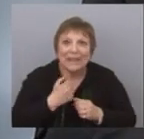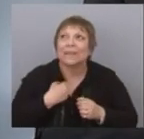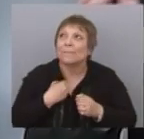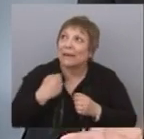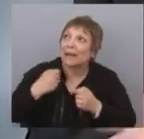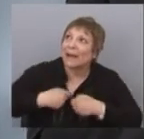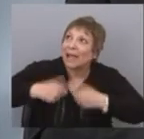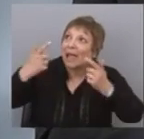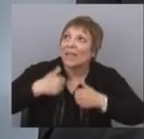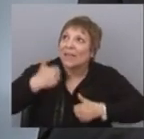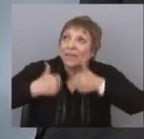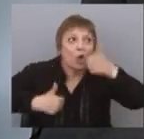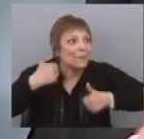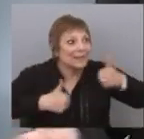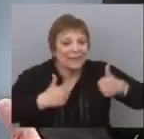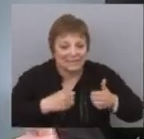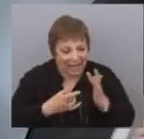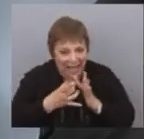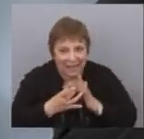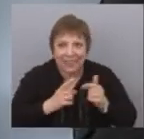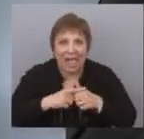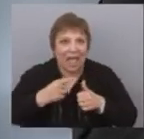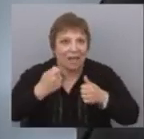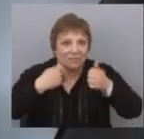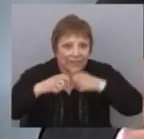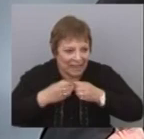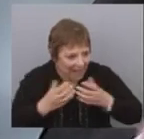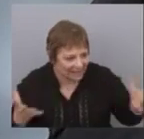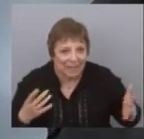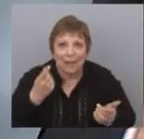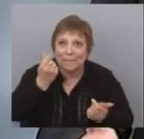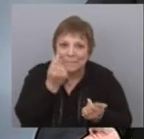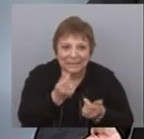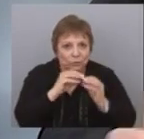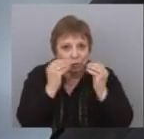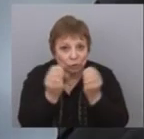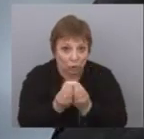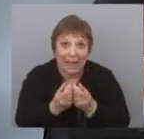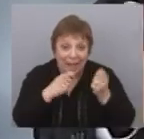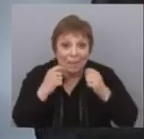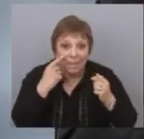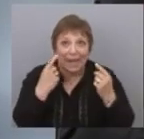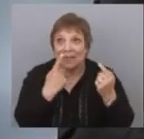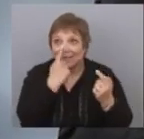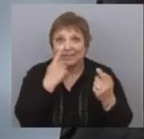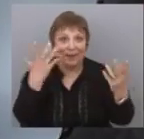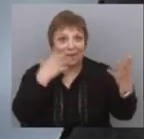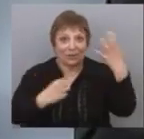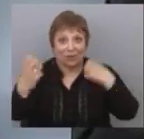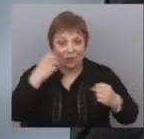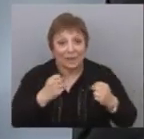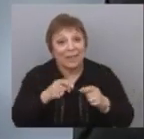Entonces nosotros hoy en día, volviendo a hoy, la proyección que hacemos es instituciones que se han modificado, que se han creado, por ejemplo, la